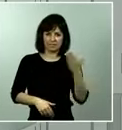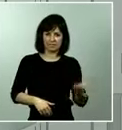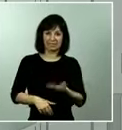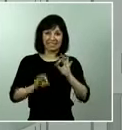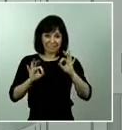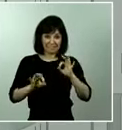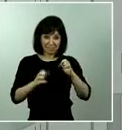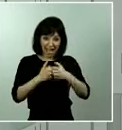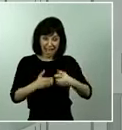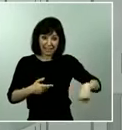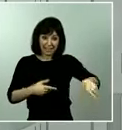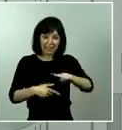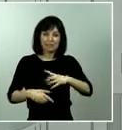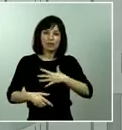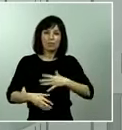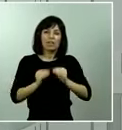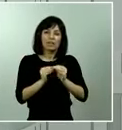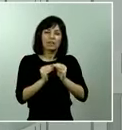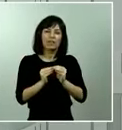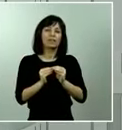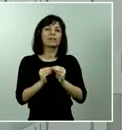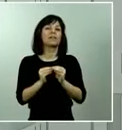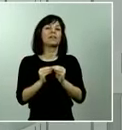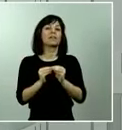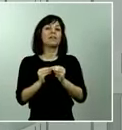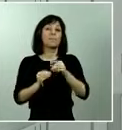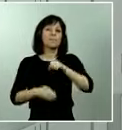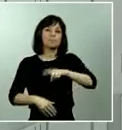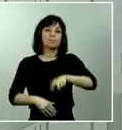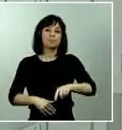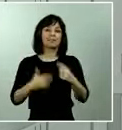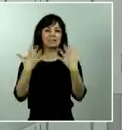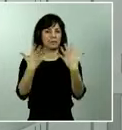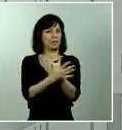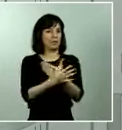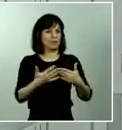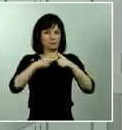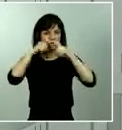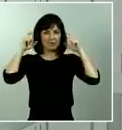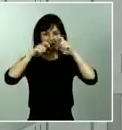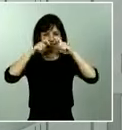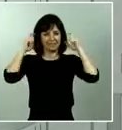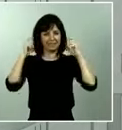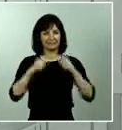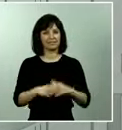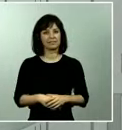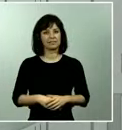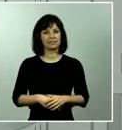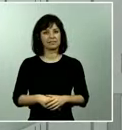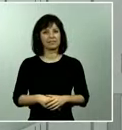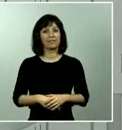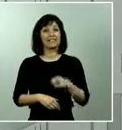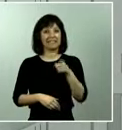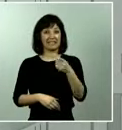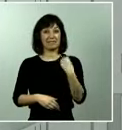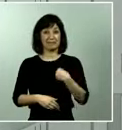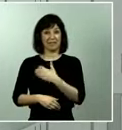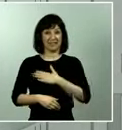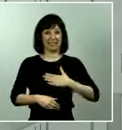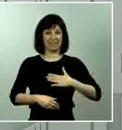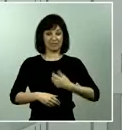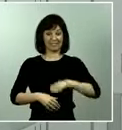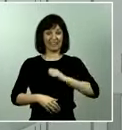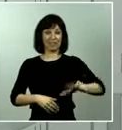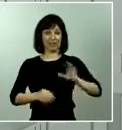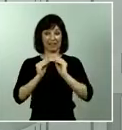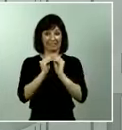producir 10 millones de mascarillas mensuales. Esto se inscribe en esta línea de activación de la producción nacional en la que hemos venido trabajando